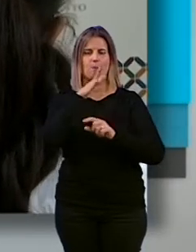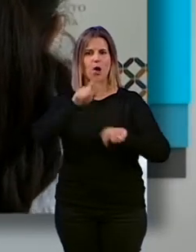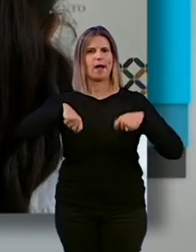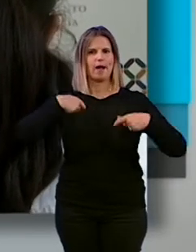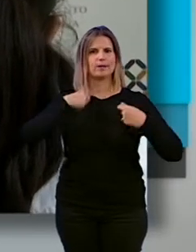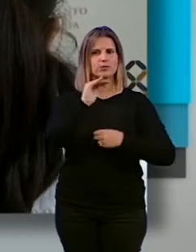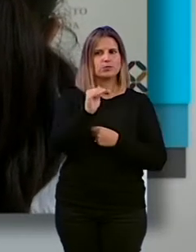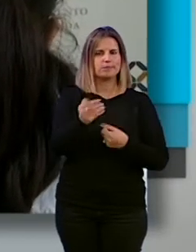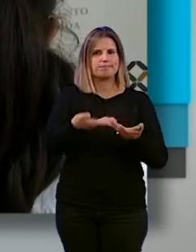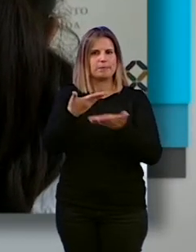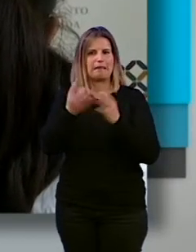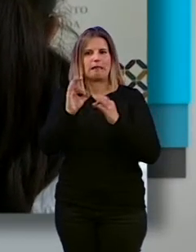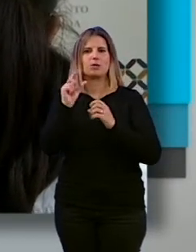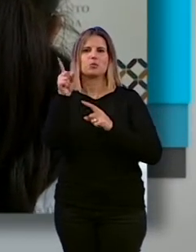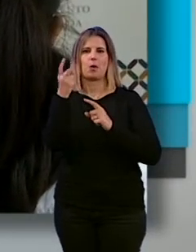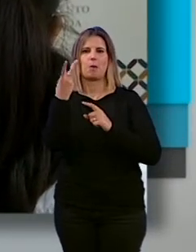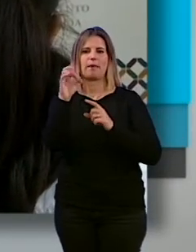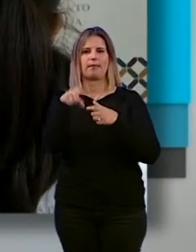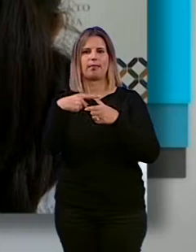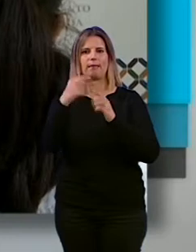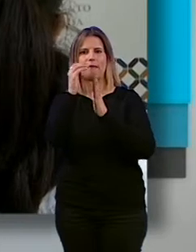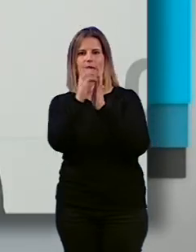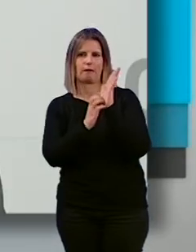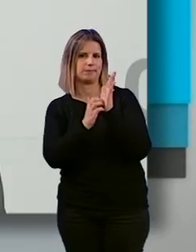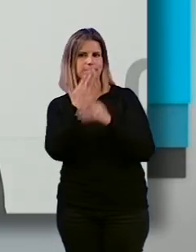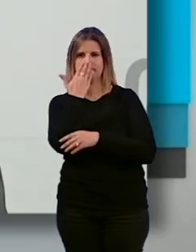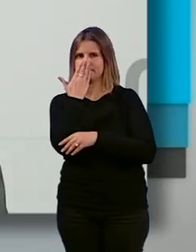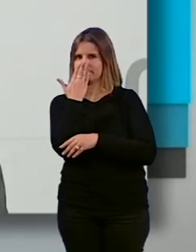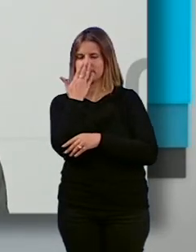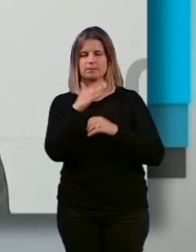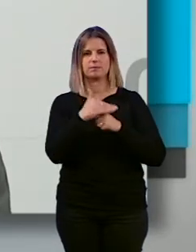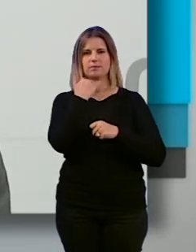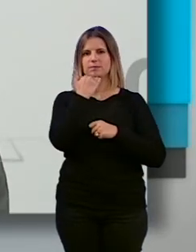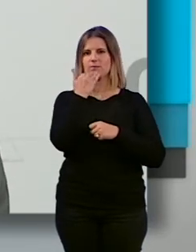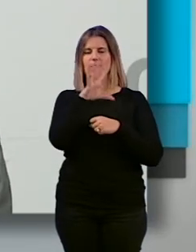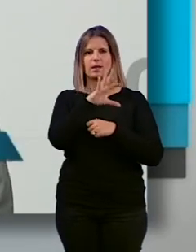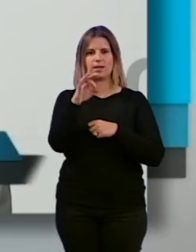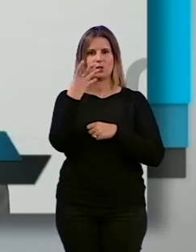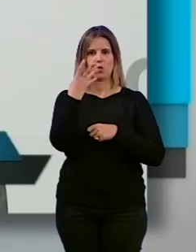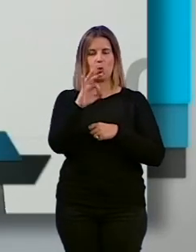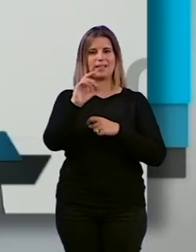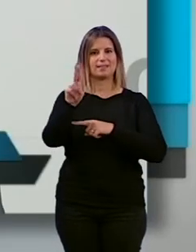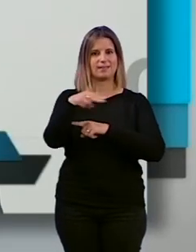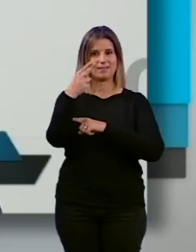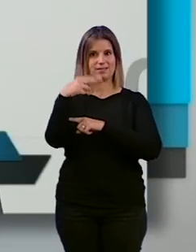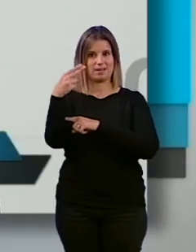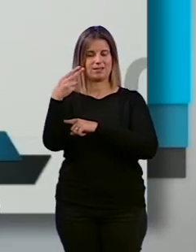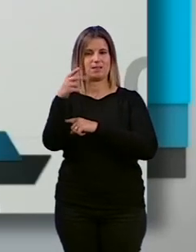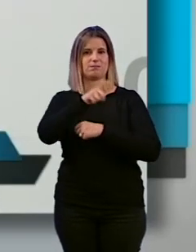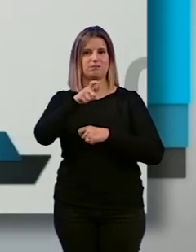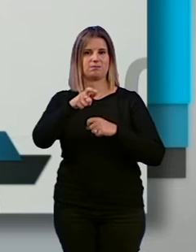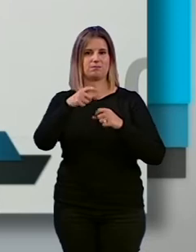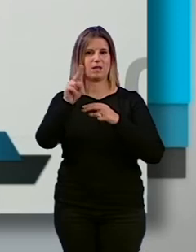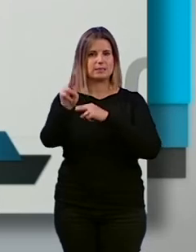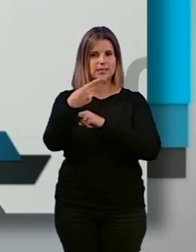ha planteado, salvo 20 céntimos de bajada, que considera ridículos. Tenemos del orden de 540 taxistas que son